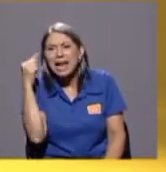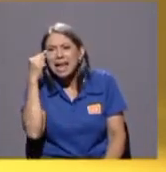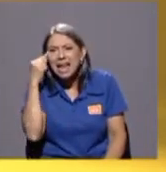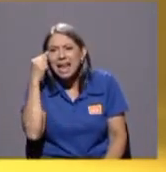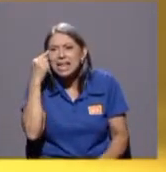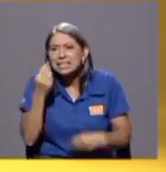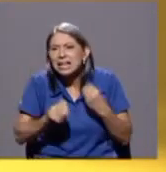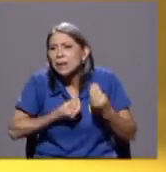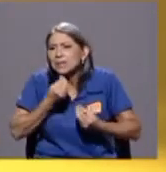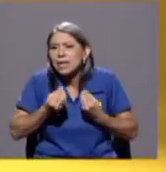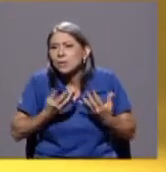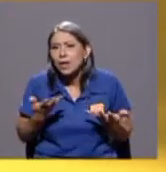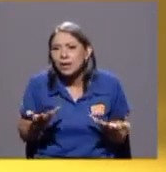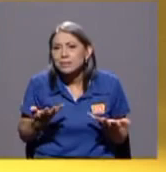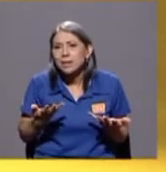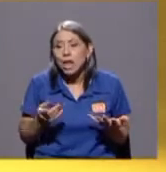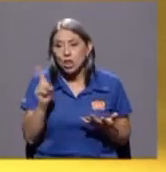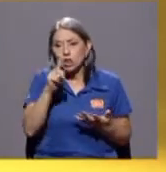ni el que sigue sino